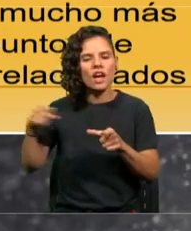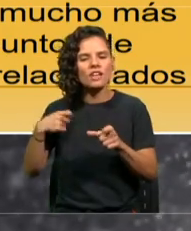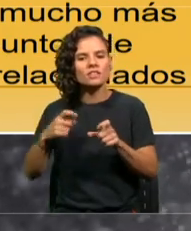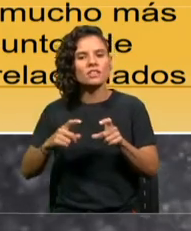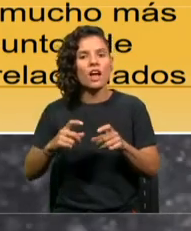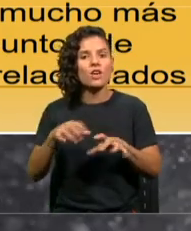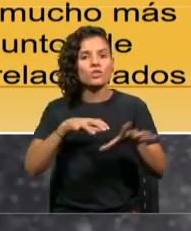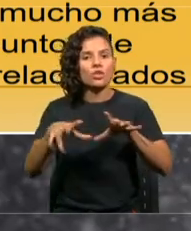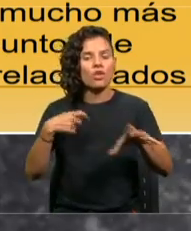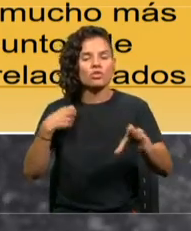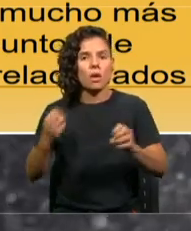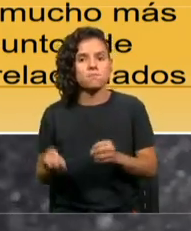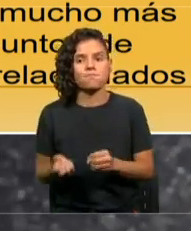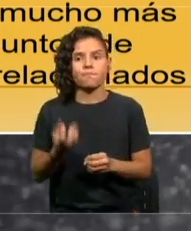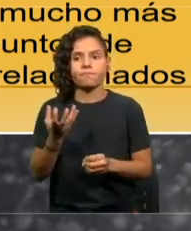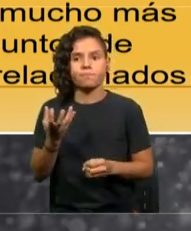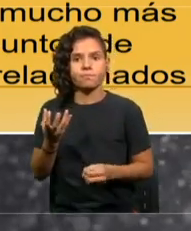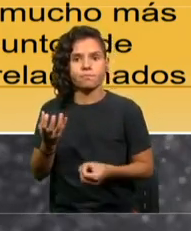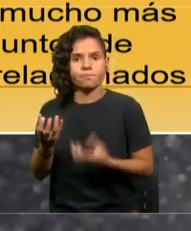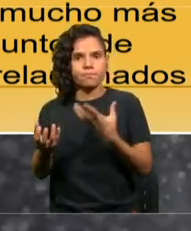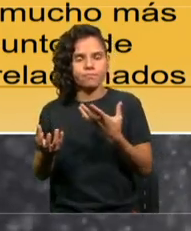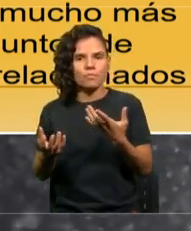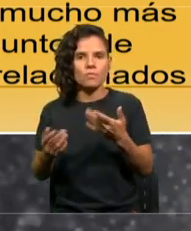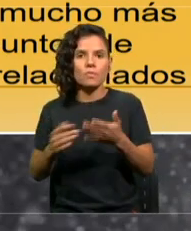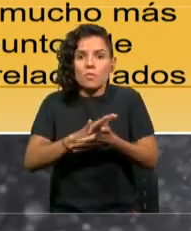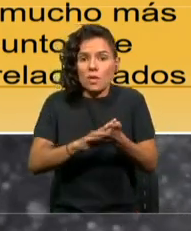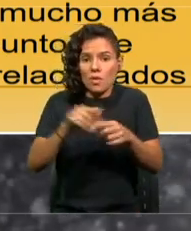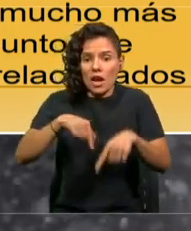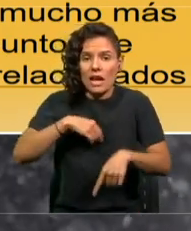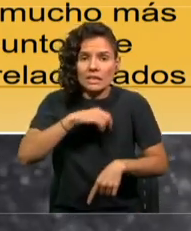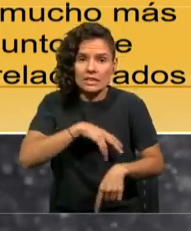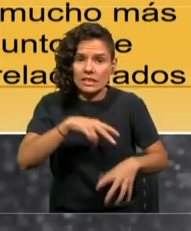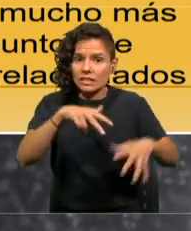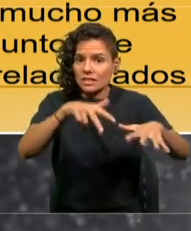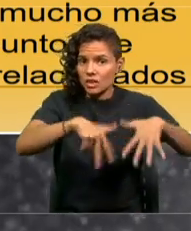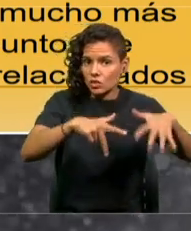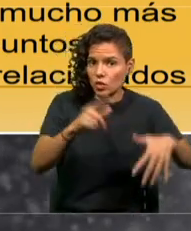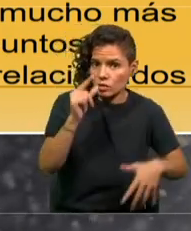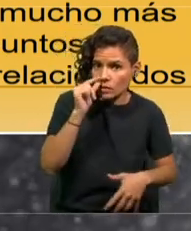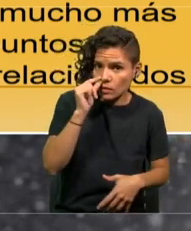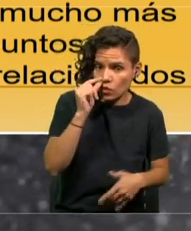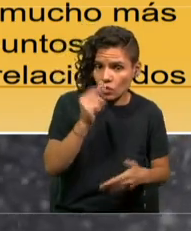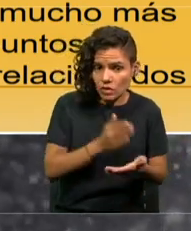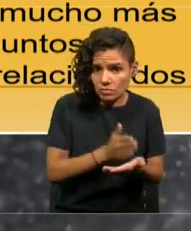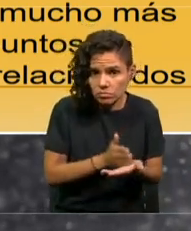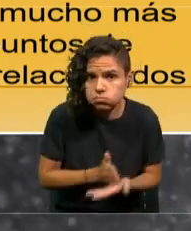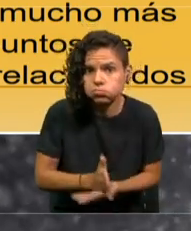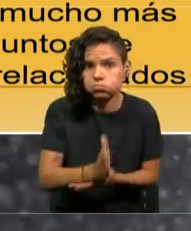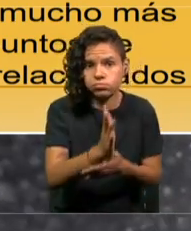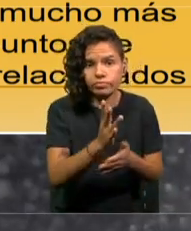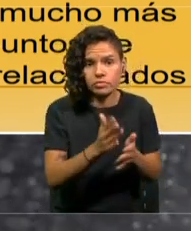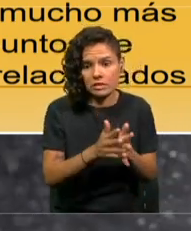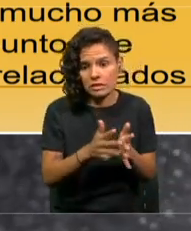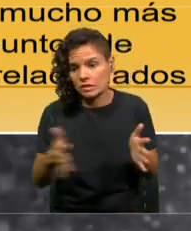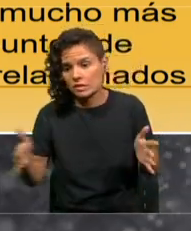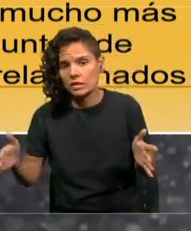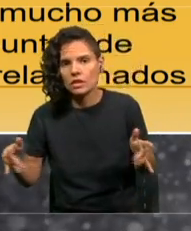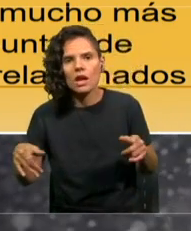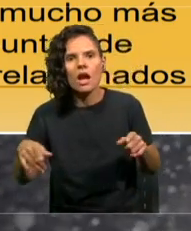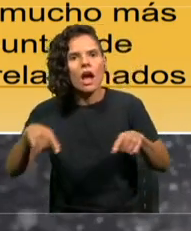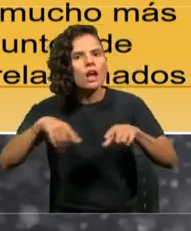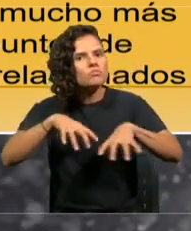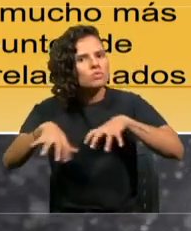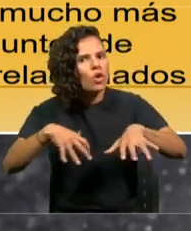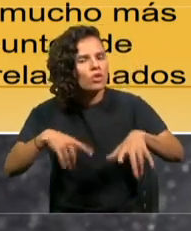y nosotros en Chile tenemos lo que ha significado el 18 de octubre en adelante. Hay sucesos que no los tomamos